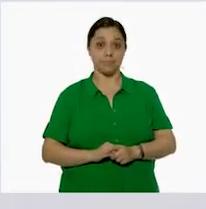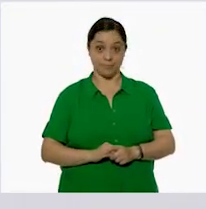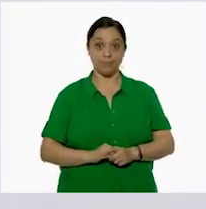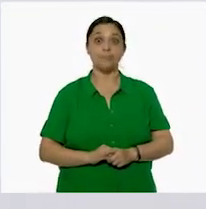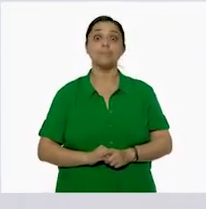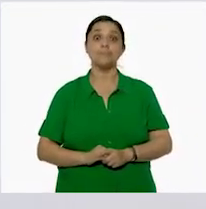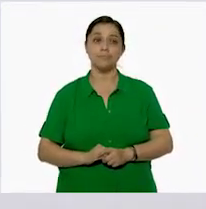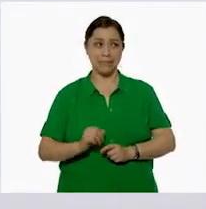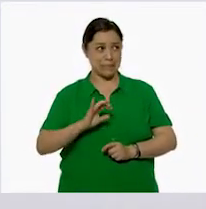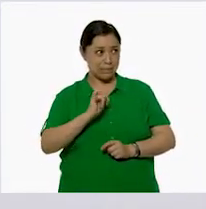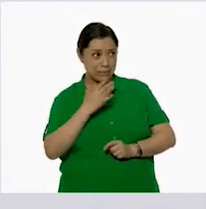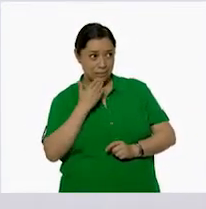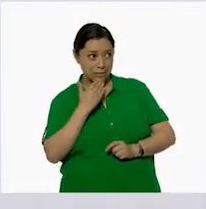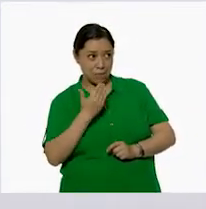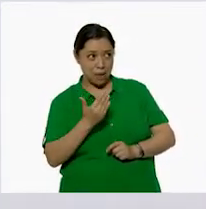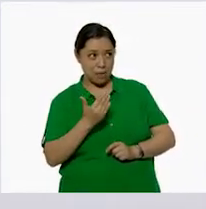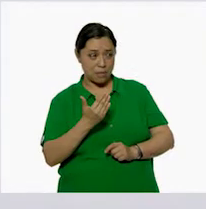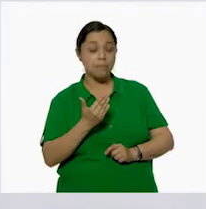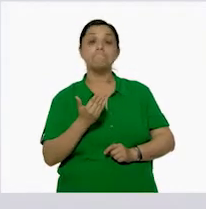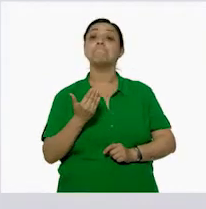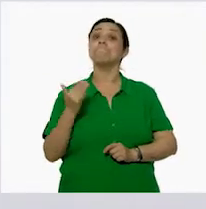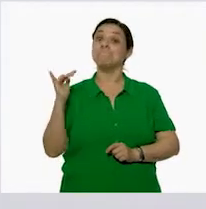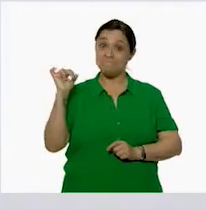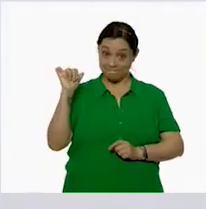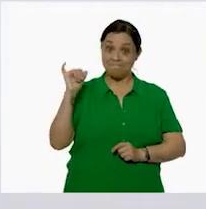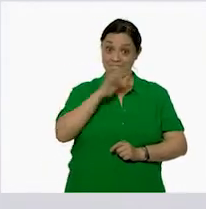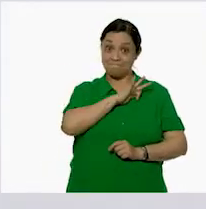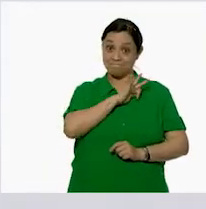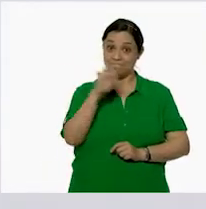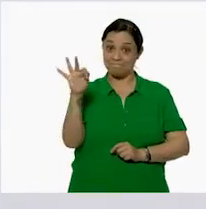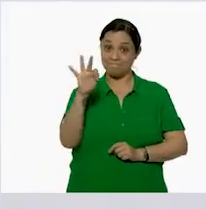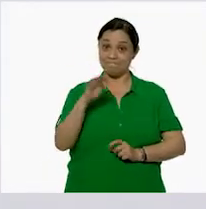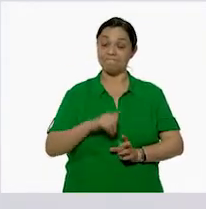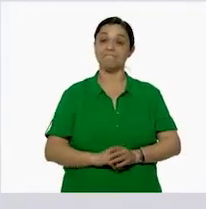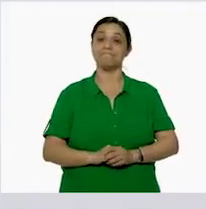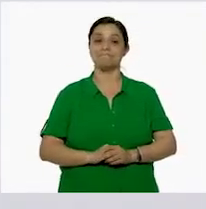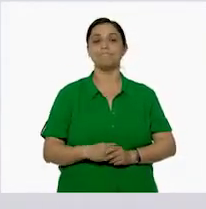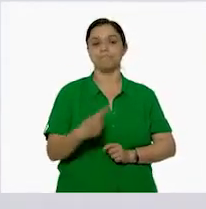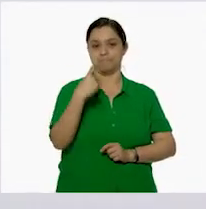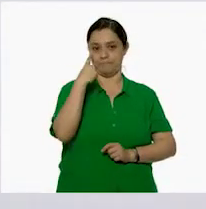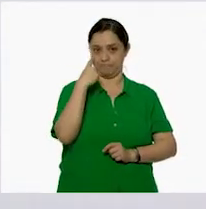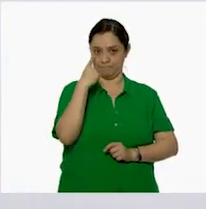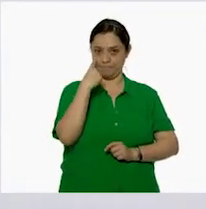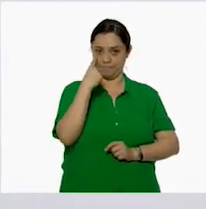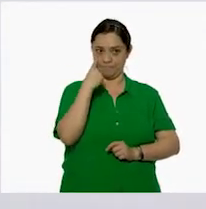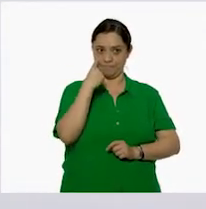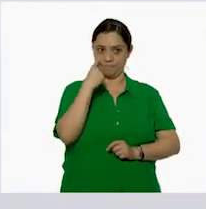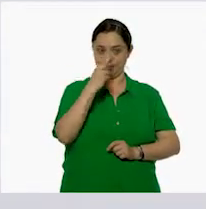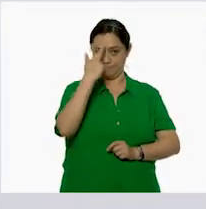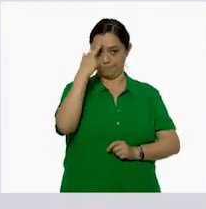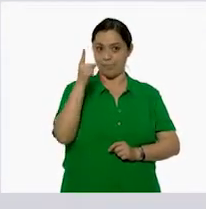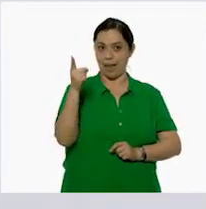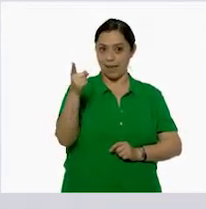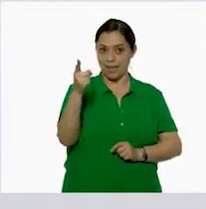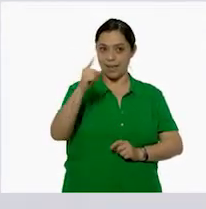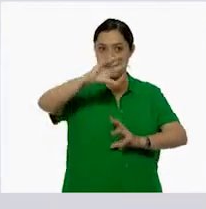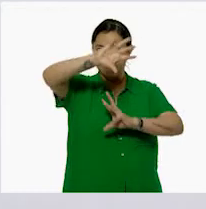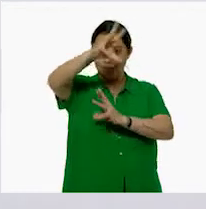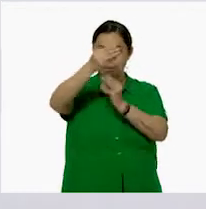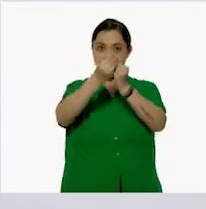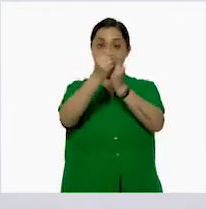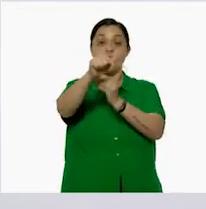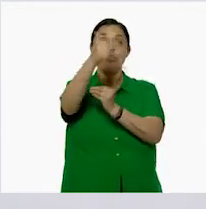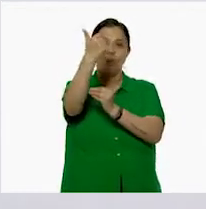¿Sí estaría bien? Sí. ¡Wow! Porque recordemos que aquí obtenemos las docenas de huevos